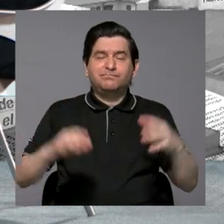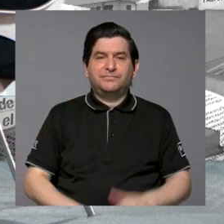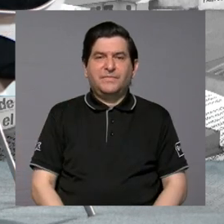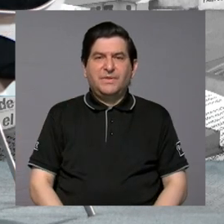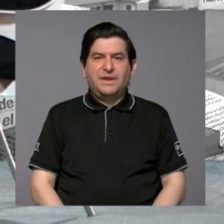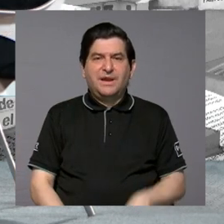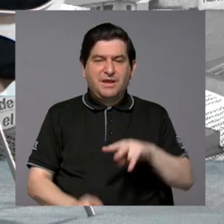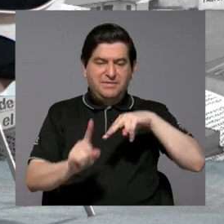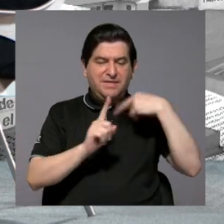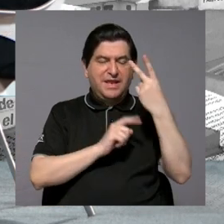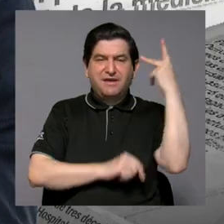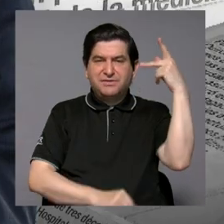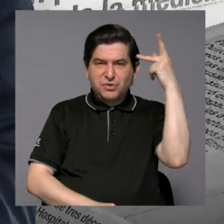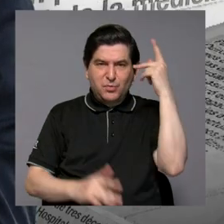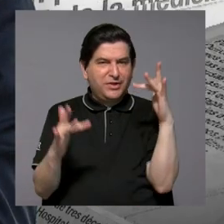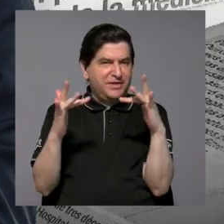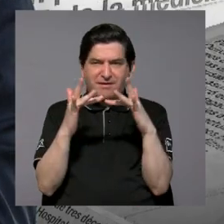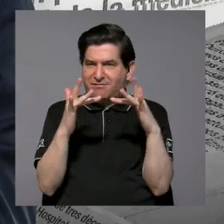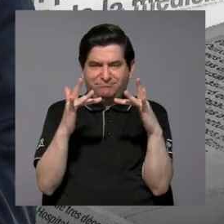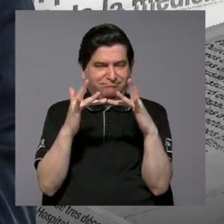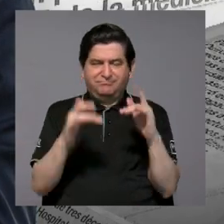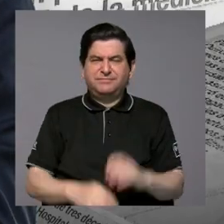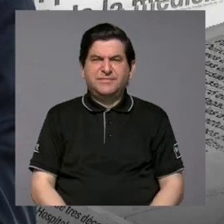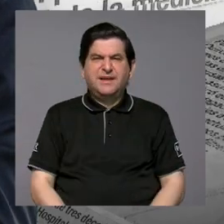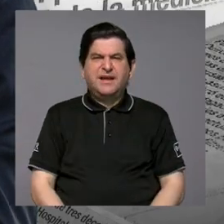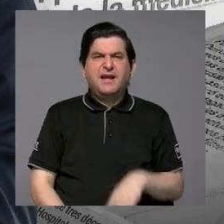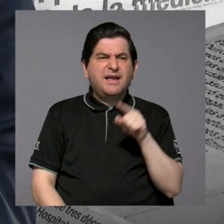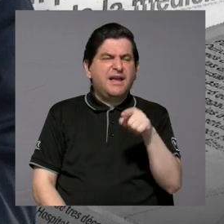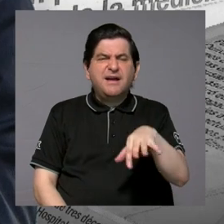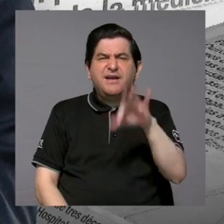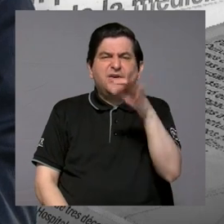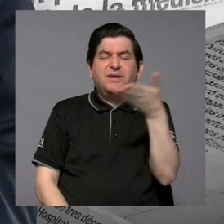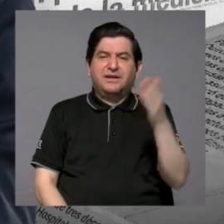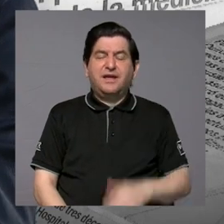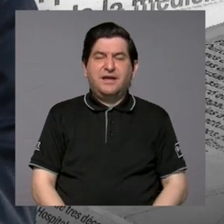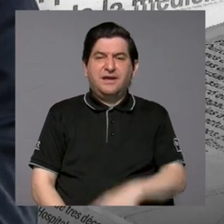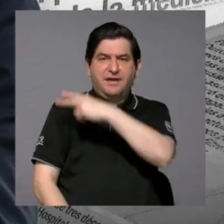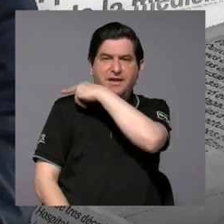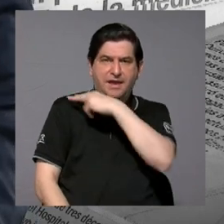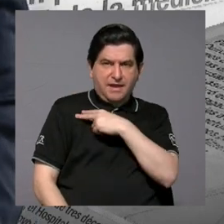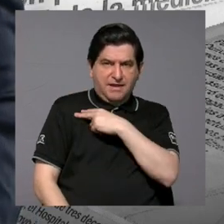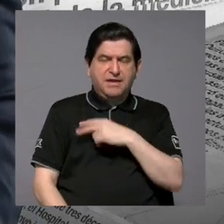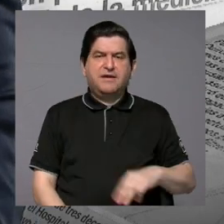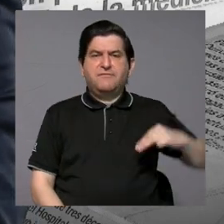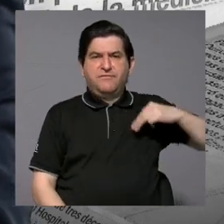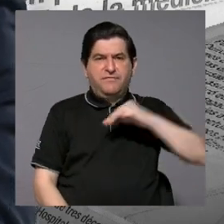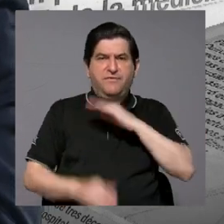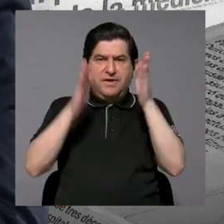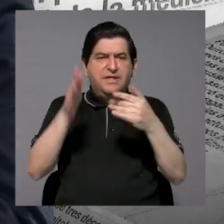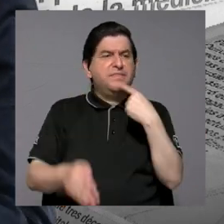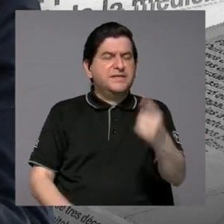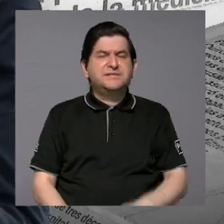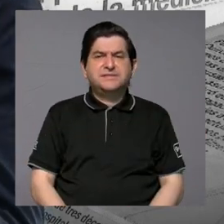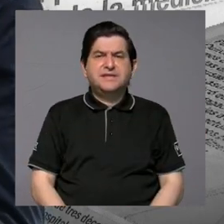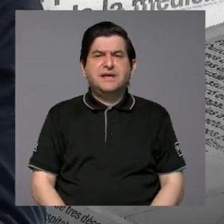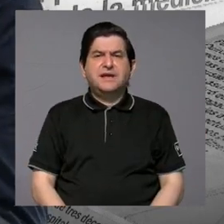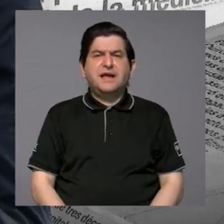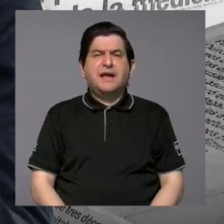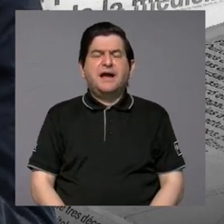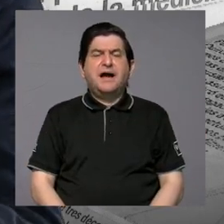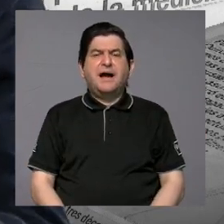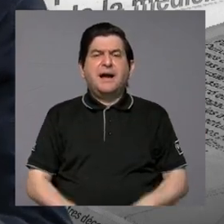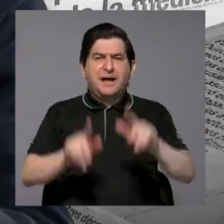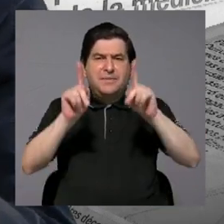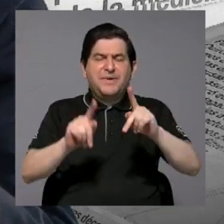visión política. Entonces, ¿qué se obtiene? Bueno, que el jerarco o la jerarca dice que los mandos medios no colaboran, que